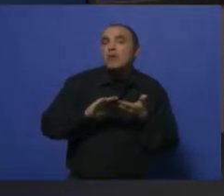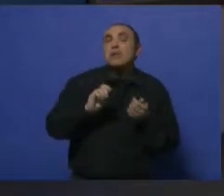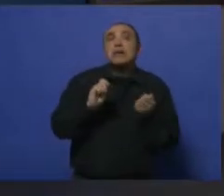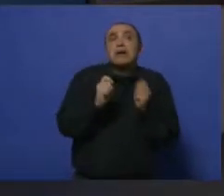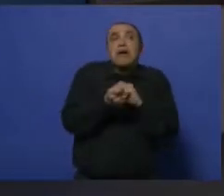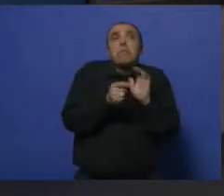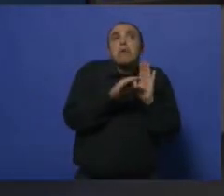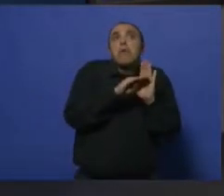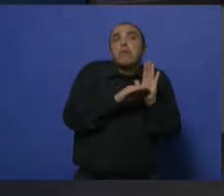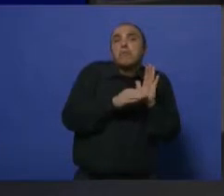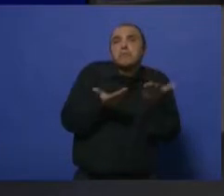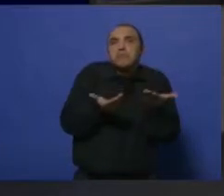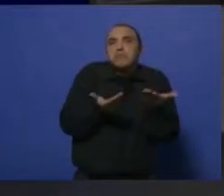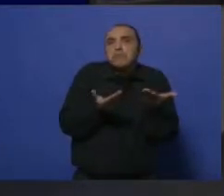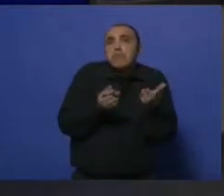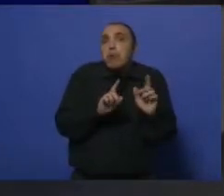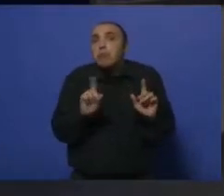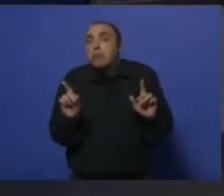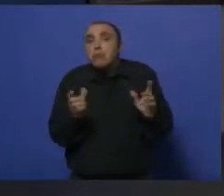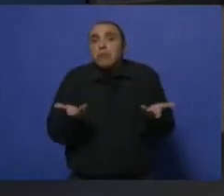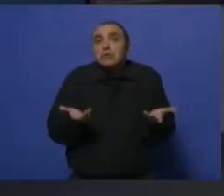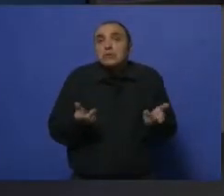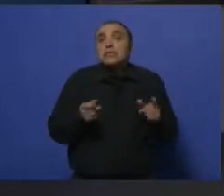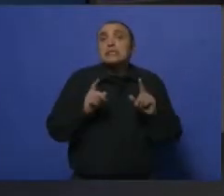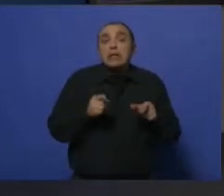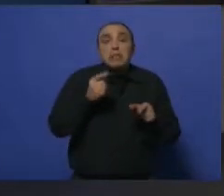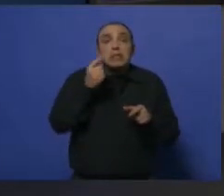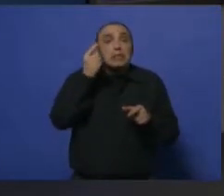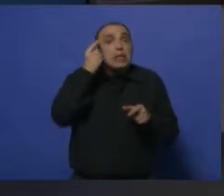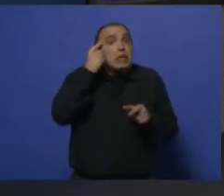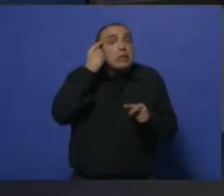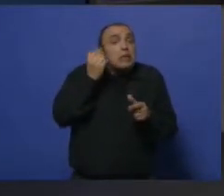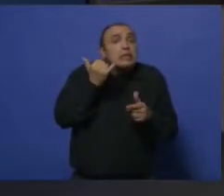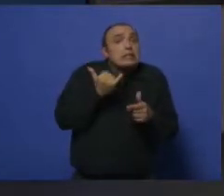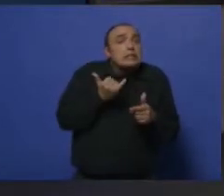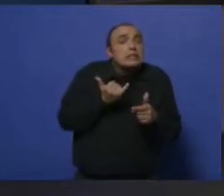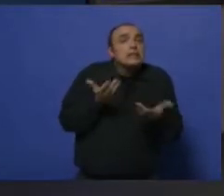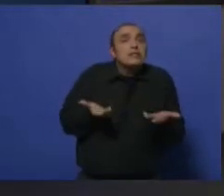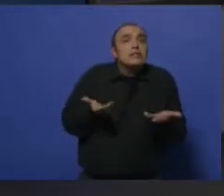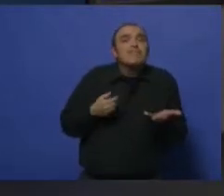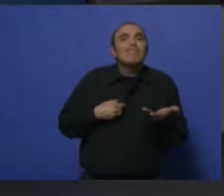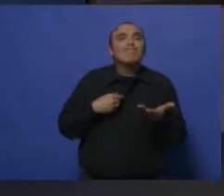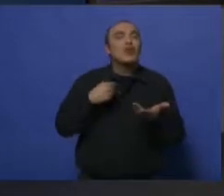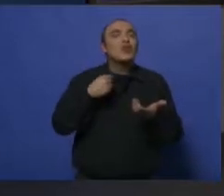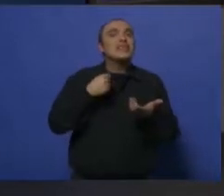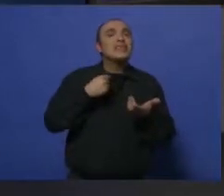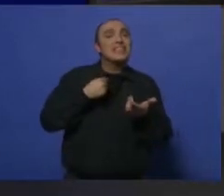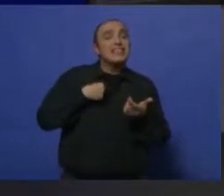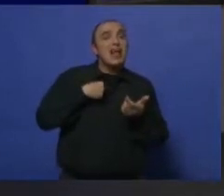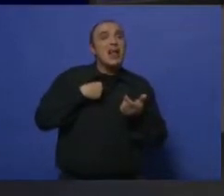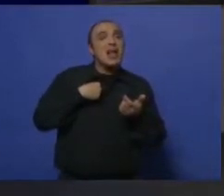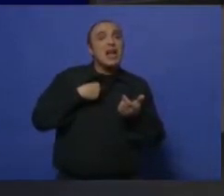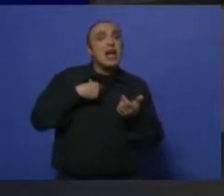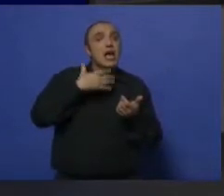queremos tener en cuenta y una idea con respecto a qué hacer, porque en realidad uno tiene que entender, aquel que tiene... Sobre todo estamos